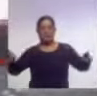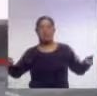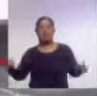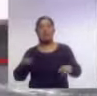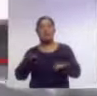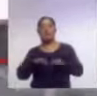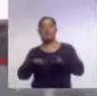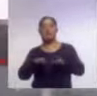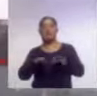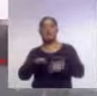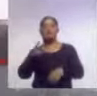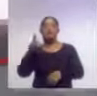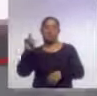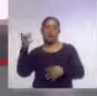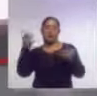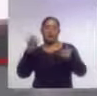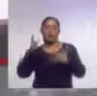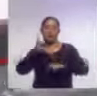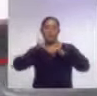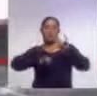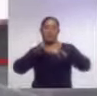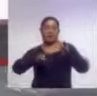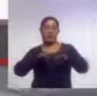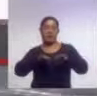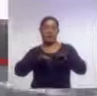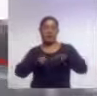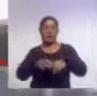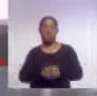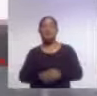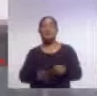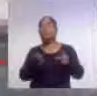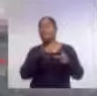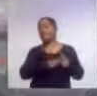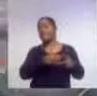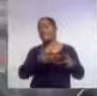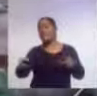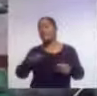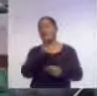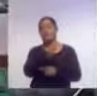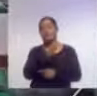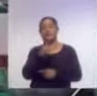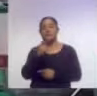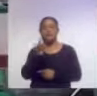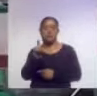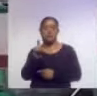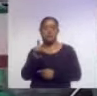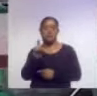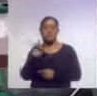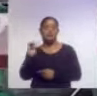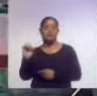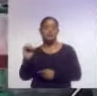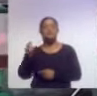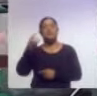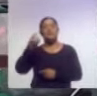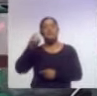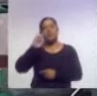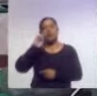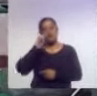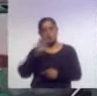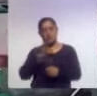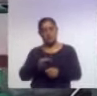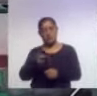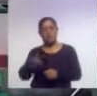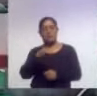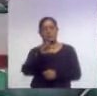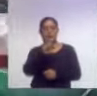Empleo en San Pablo del Monte. Durante la inauguración, Florentino Domínguez Ordóñez, coordinador del Se Puede, expresó que estas ferias buscan